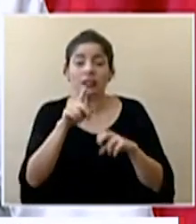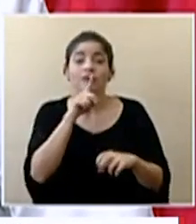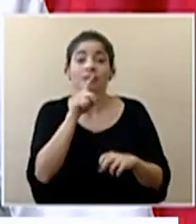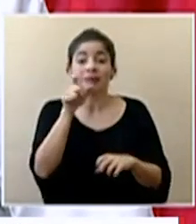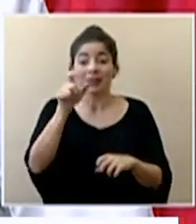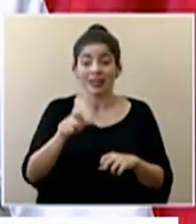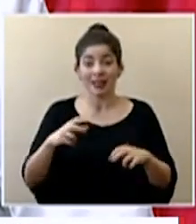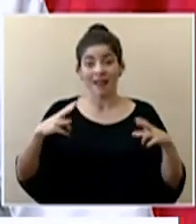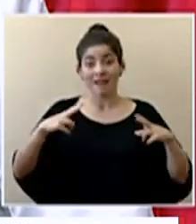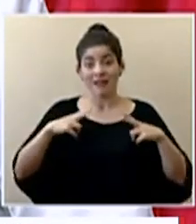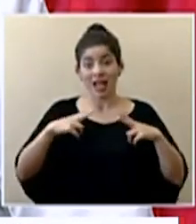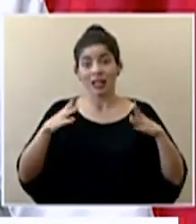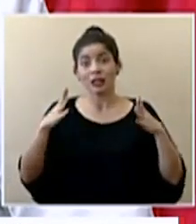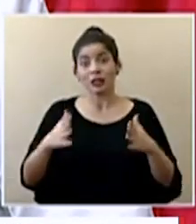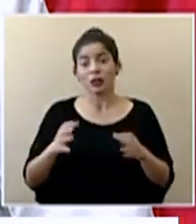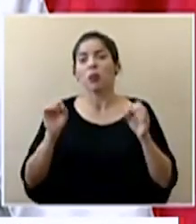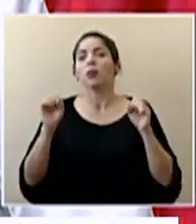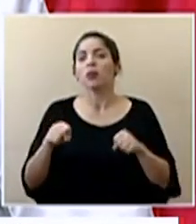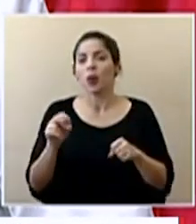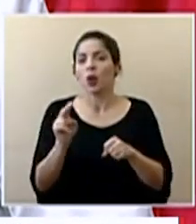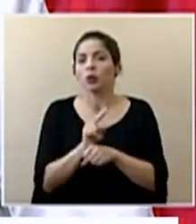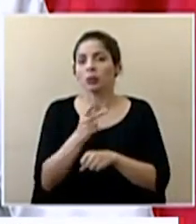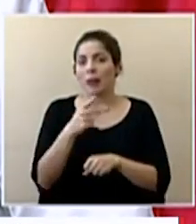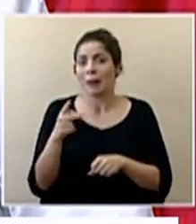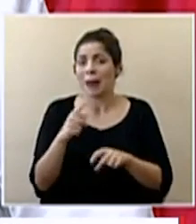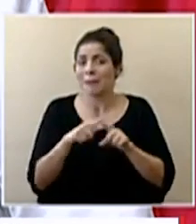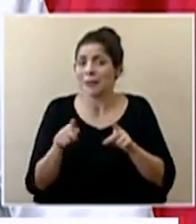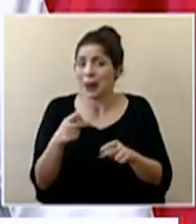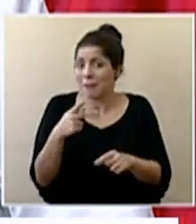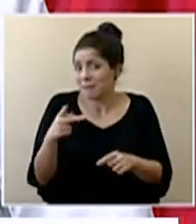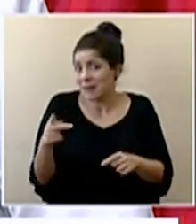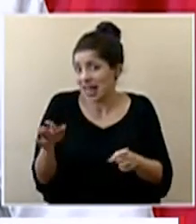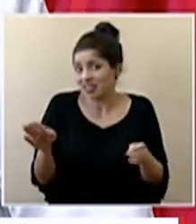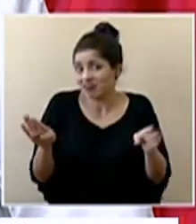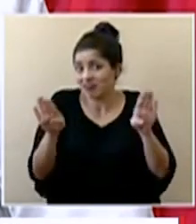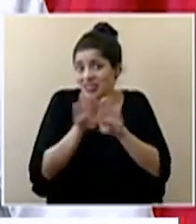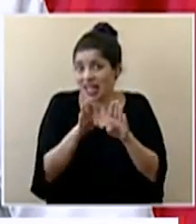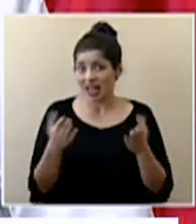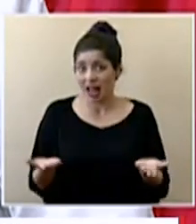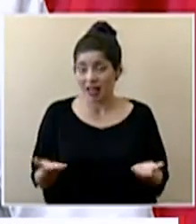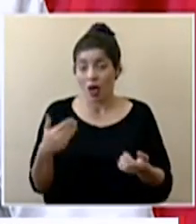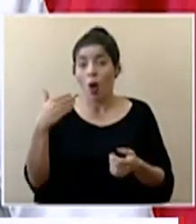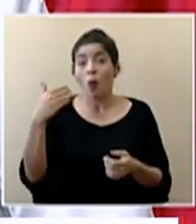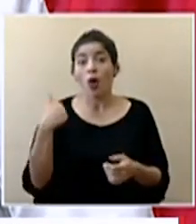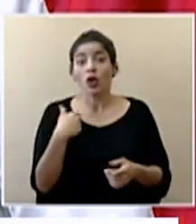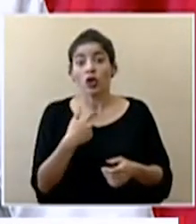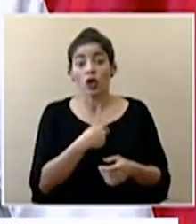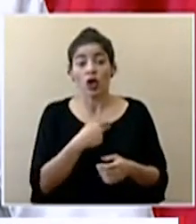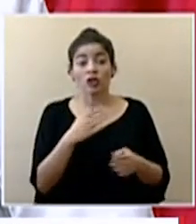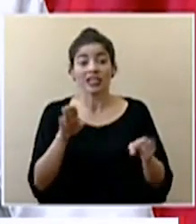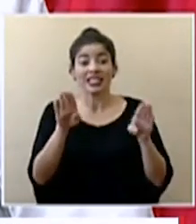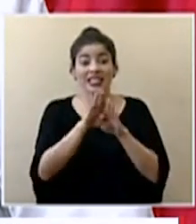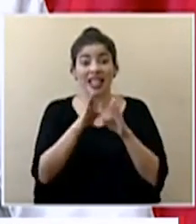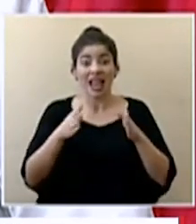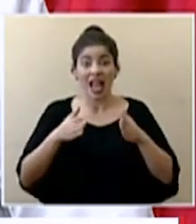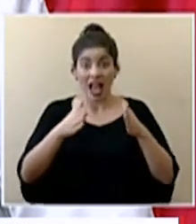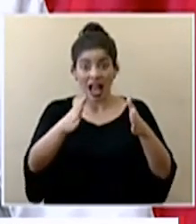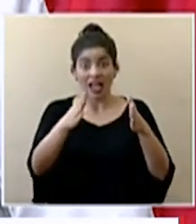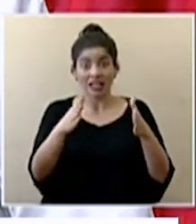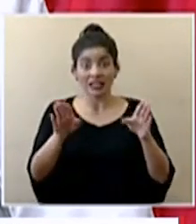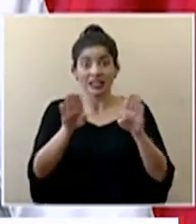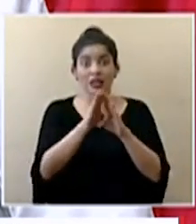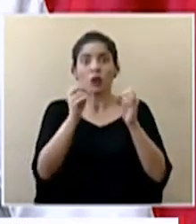vacacionista por default podría utilizar las playas y las playas están total y absolutamente cerradas cuando hemos hecho en retenes de carretera muchas personas